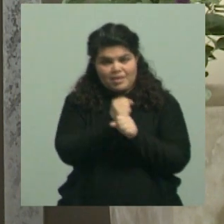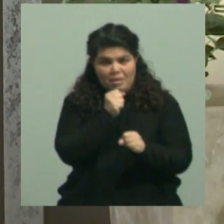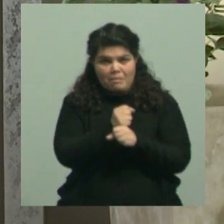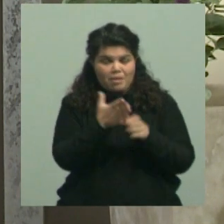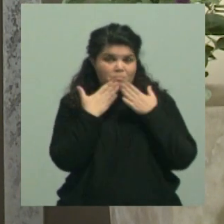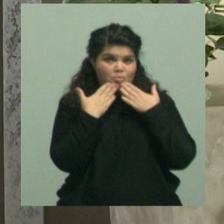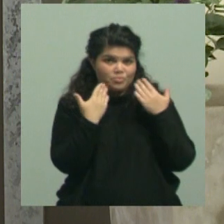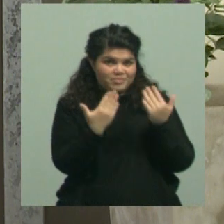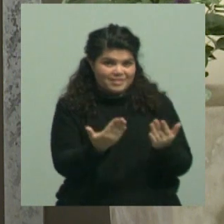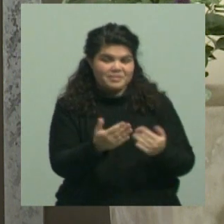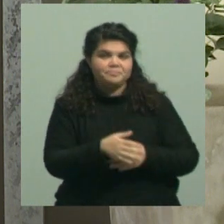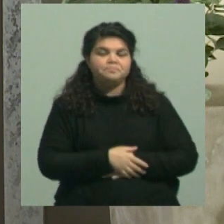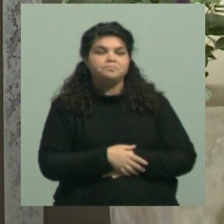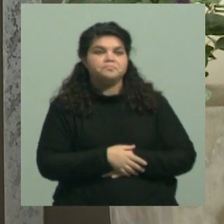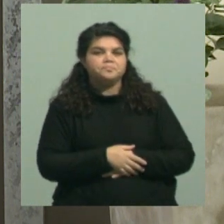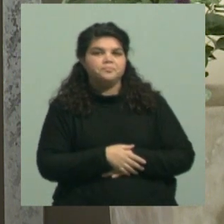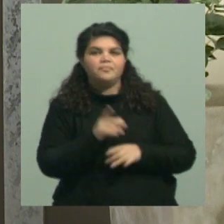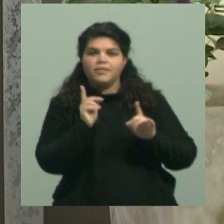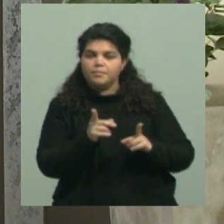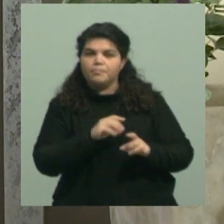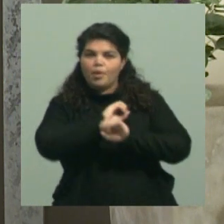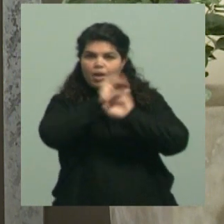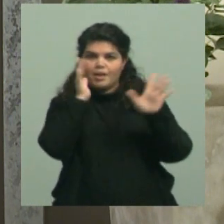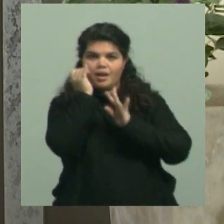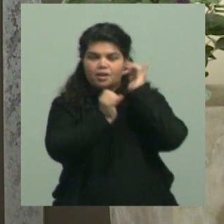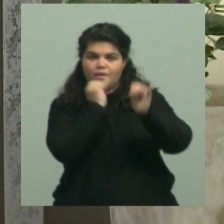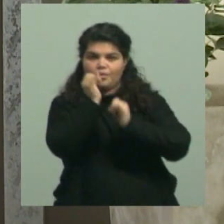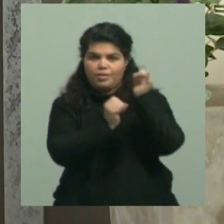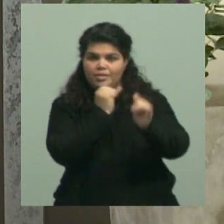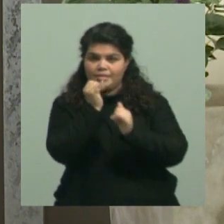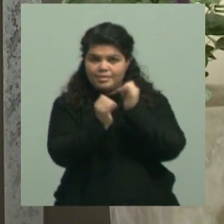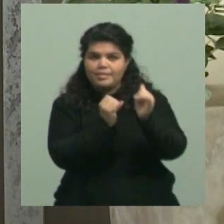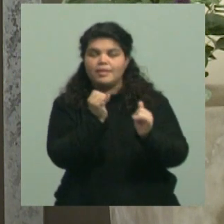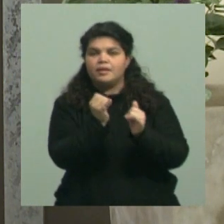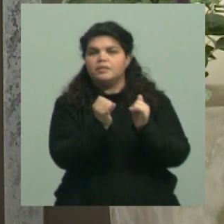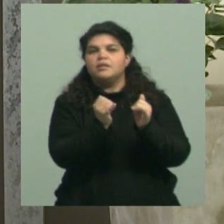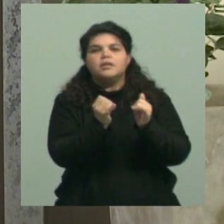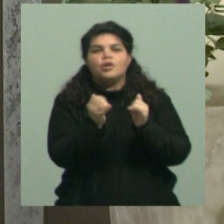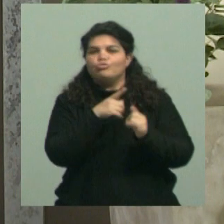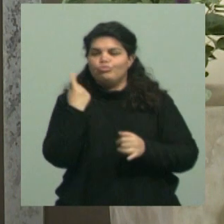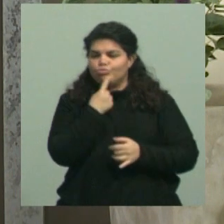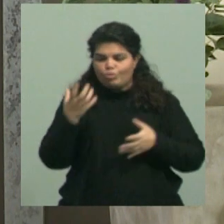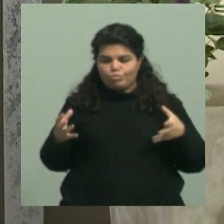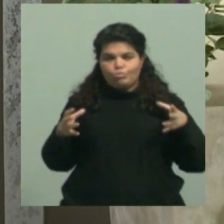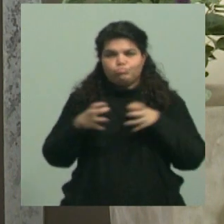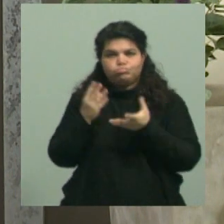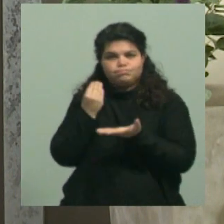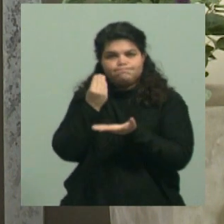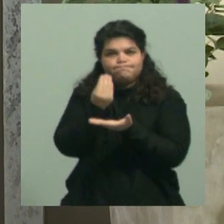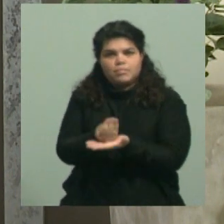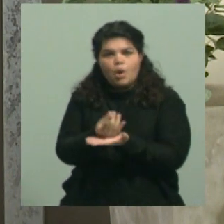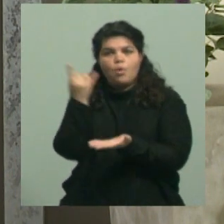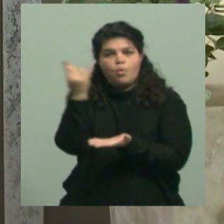quiero aclararle que realmente como universidad nosotros entendemos que